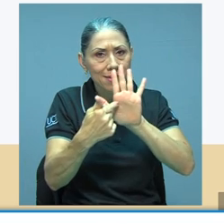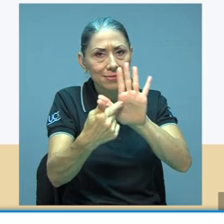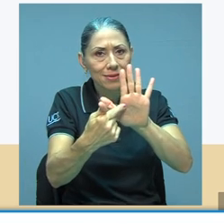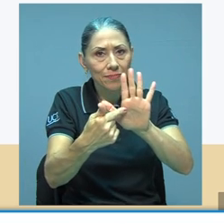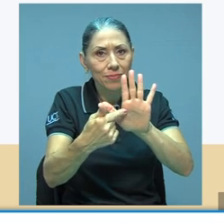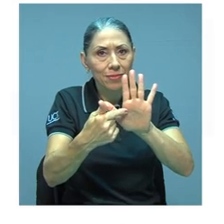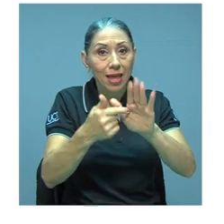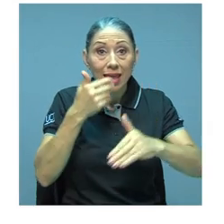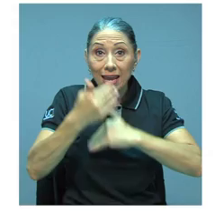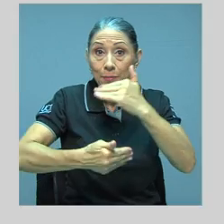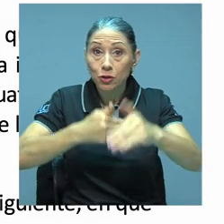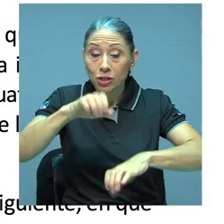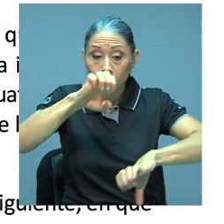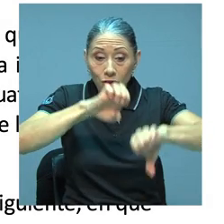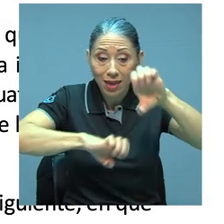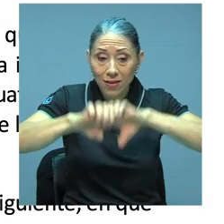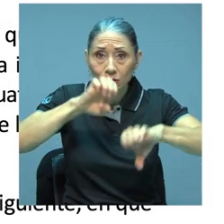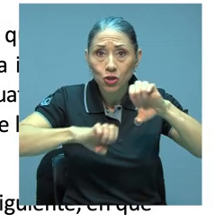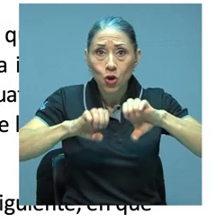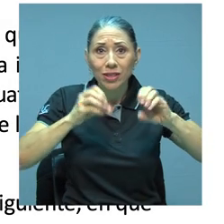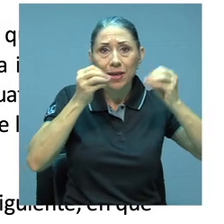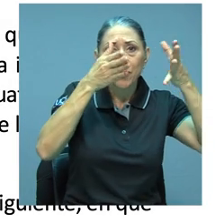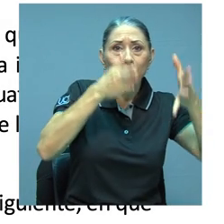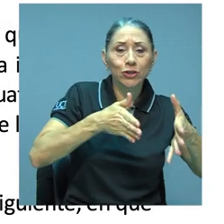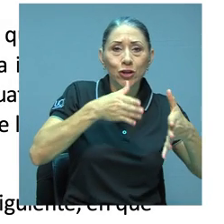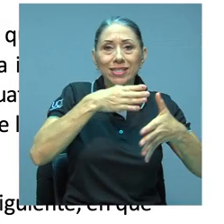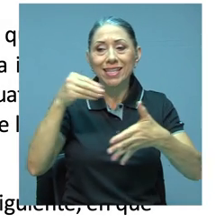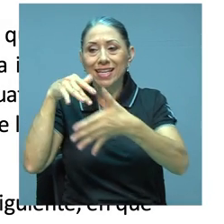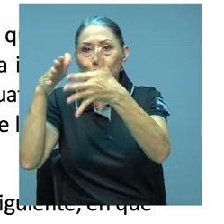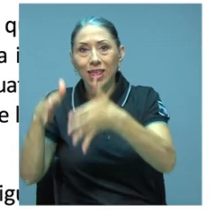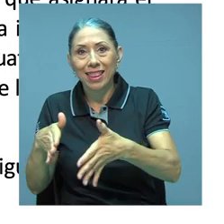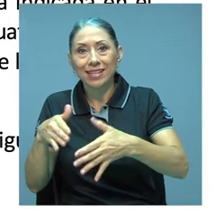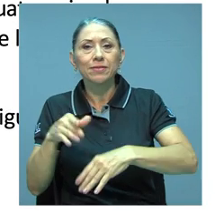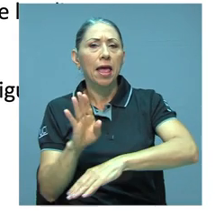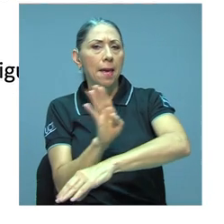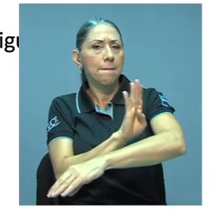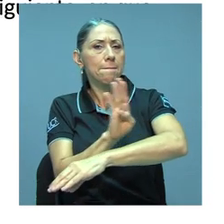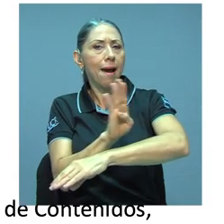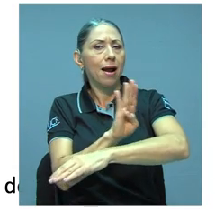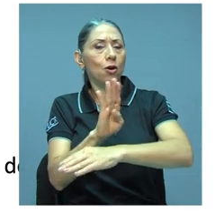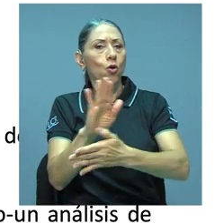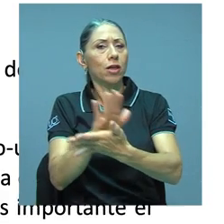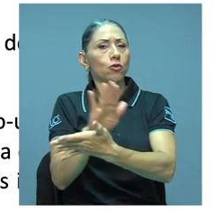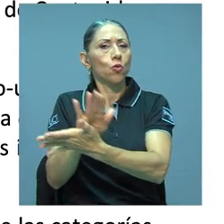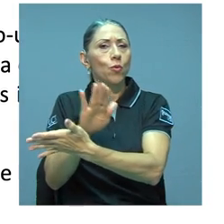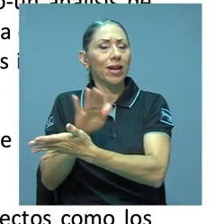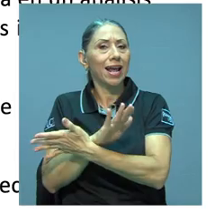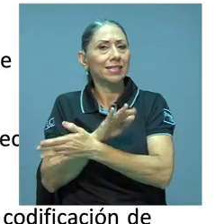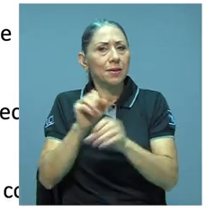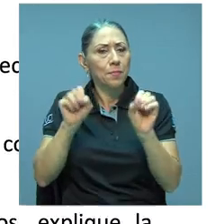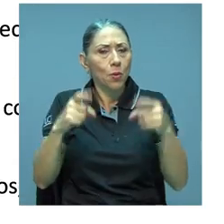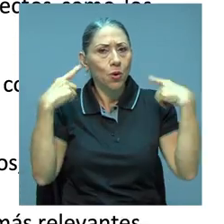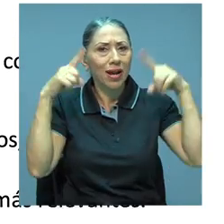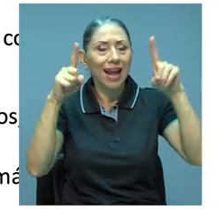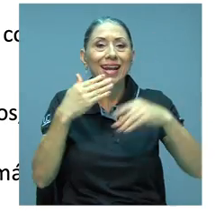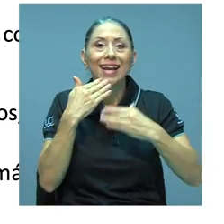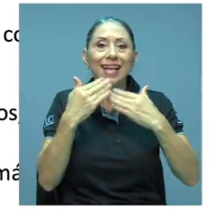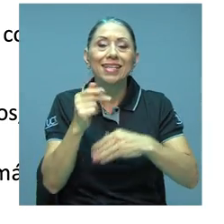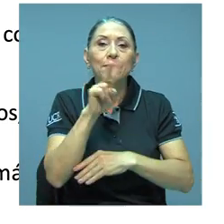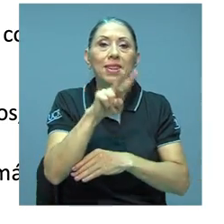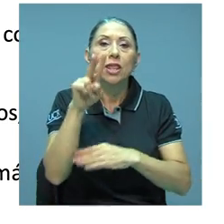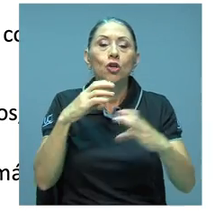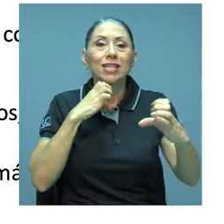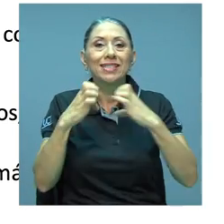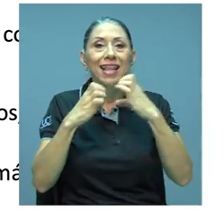proceso de evaluación entre profesores y estudiantes. La creación de este banco de rúbricas fue posible gracias a 22 entrevistas a